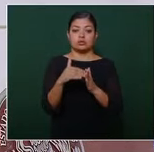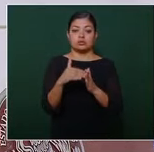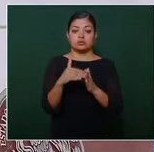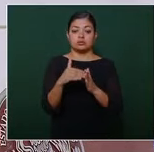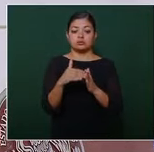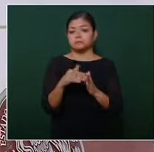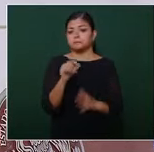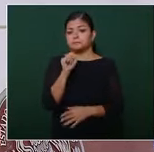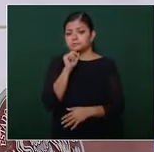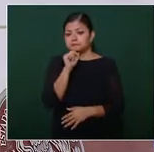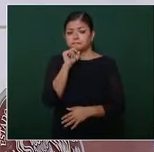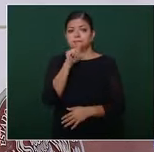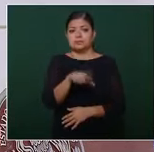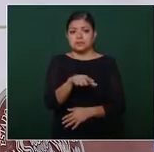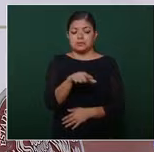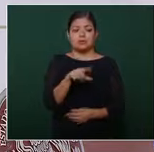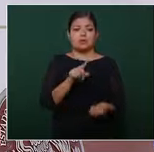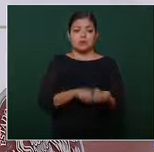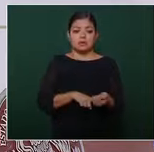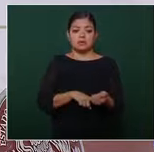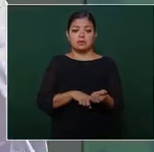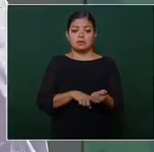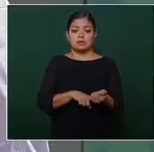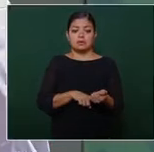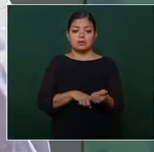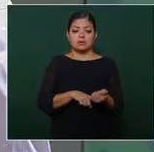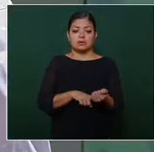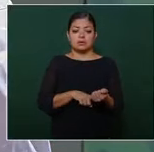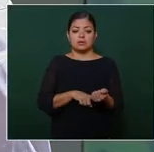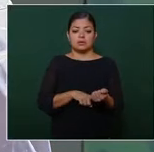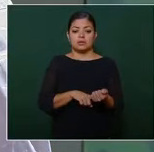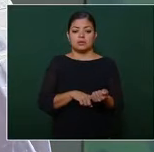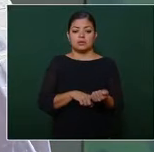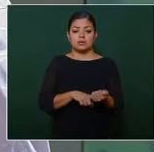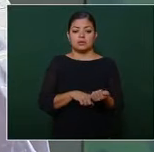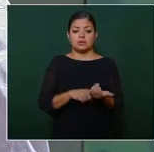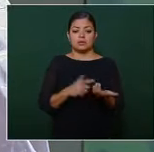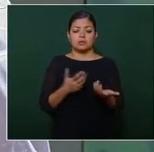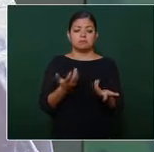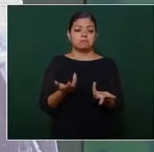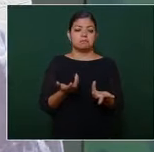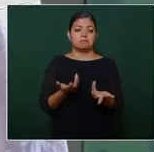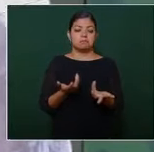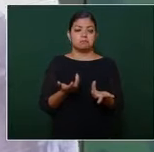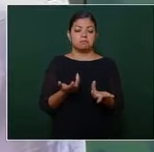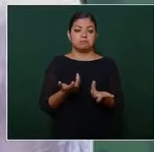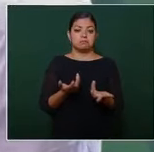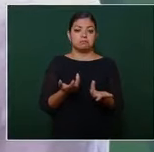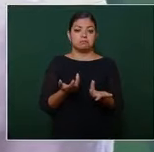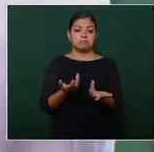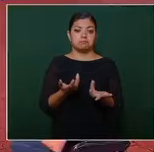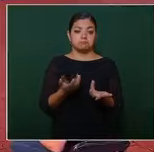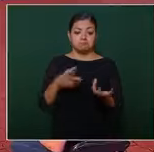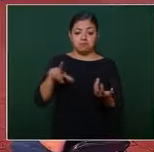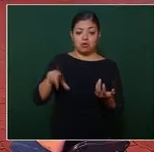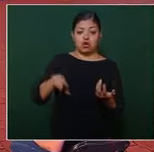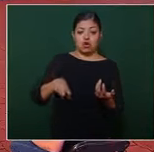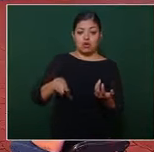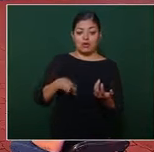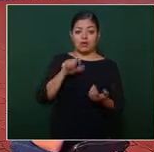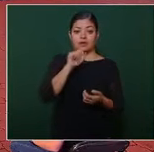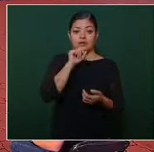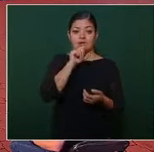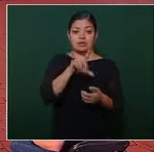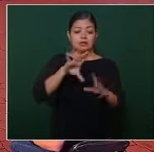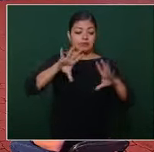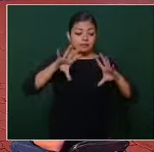mismo en el caso de el gobierno de Jalisco